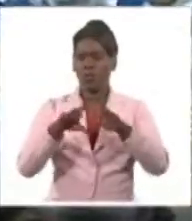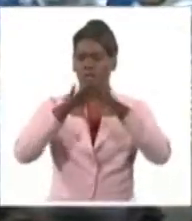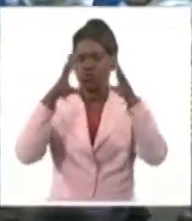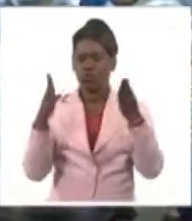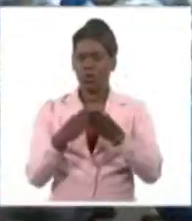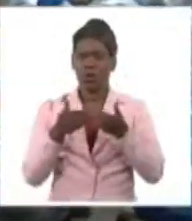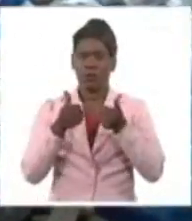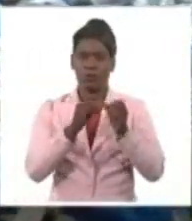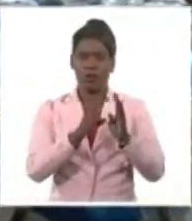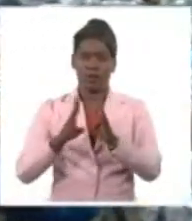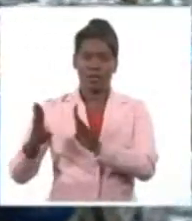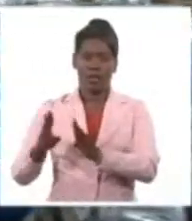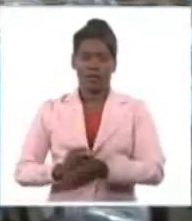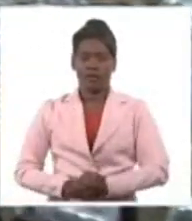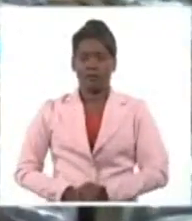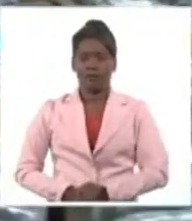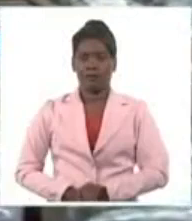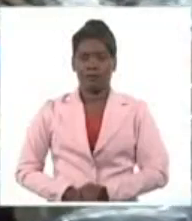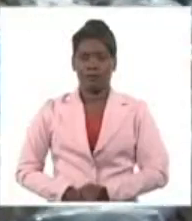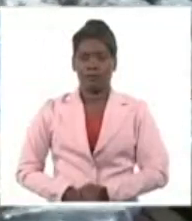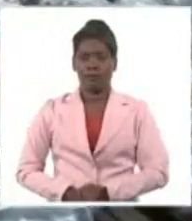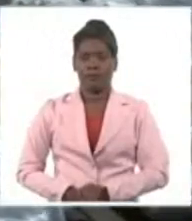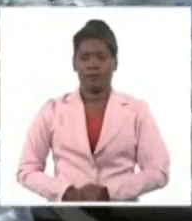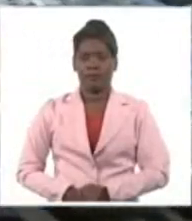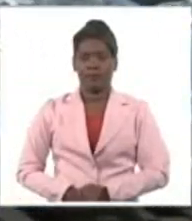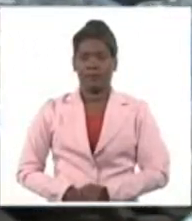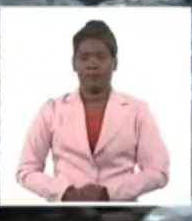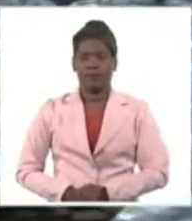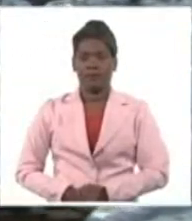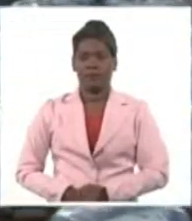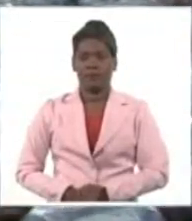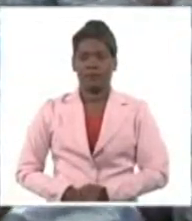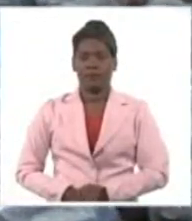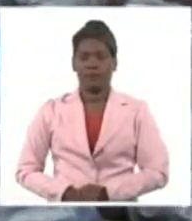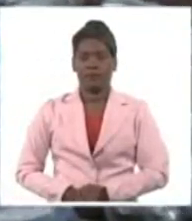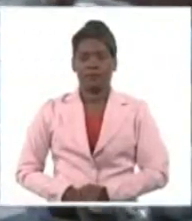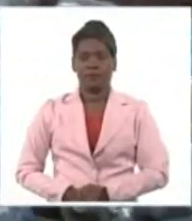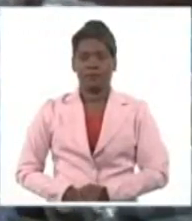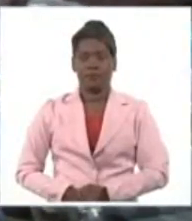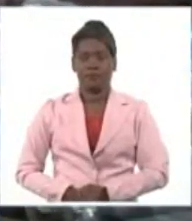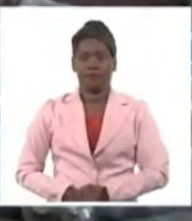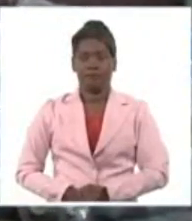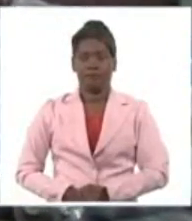todos los servicios. Daimi Díaz Breijo, Sistema Informativo de la Televisión Cubana.